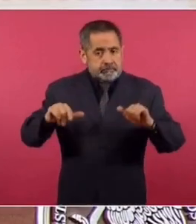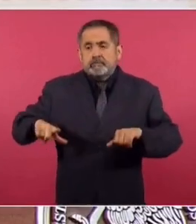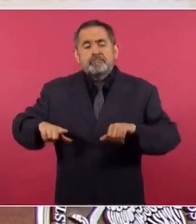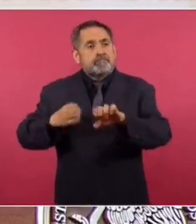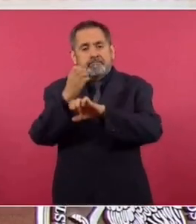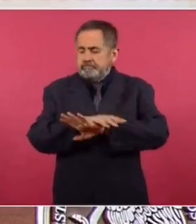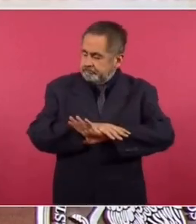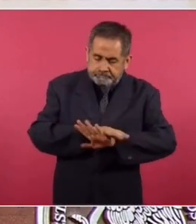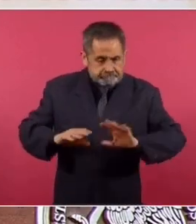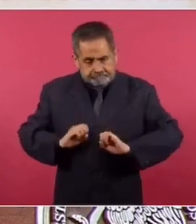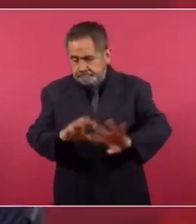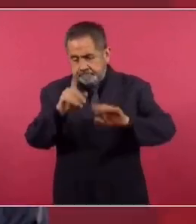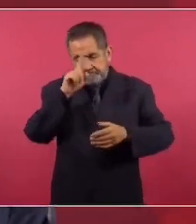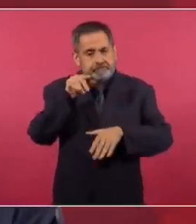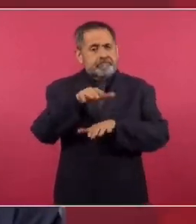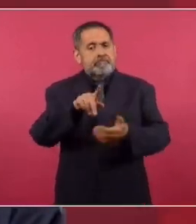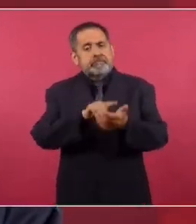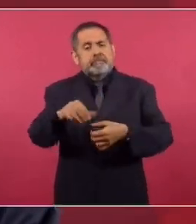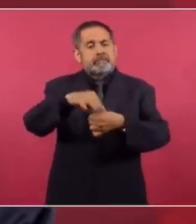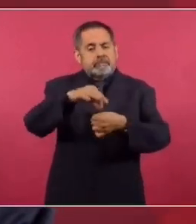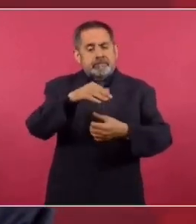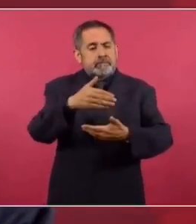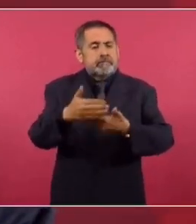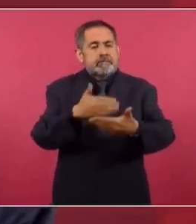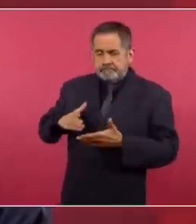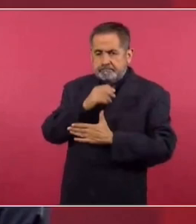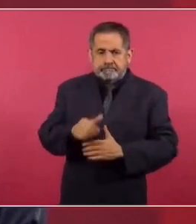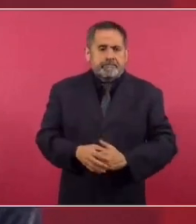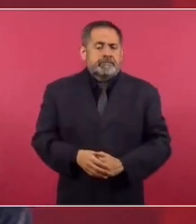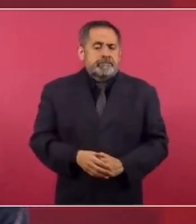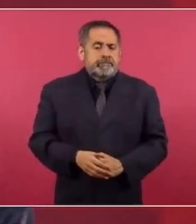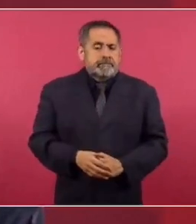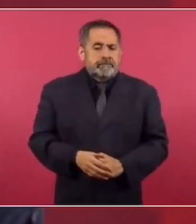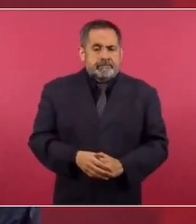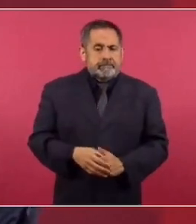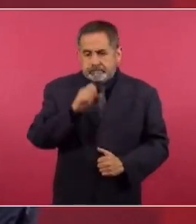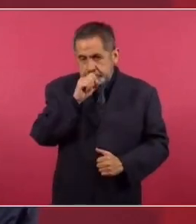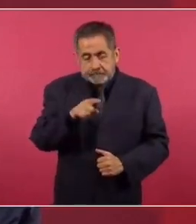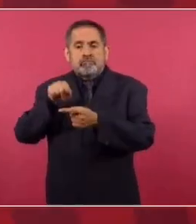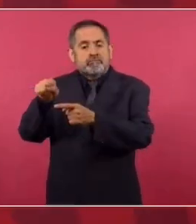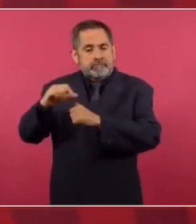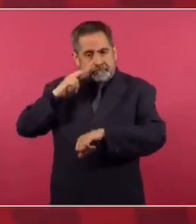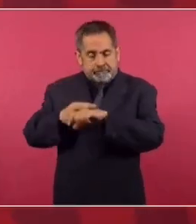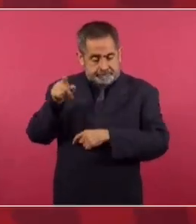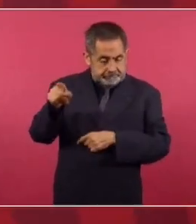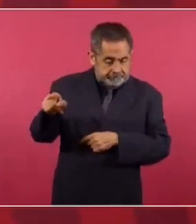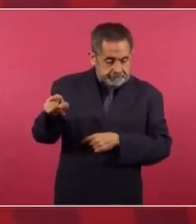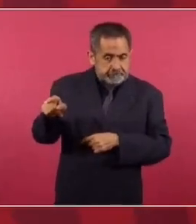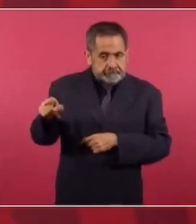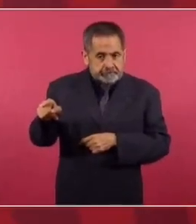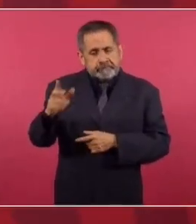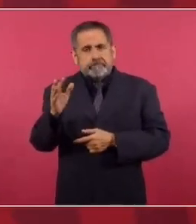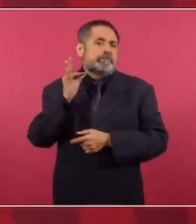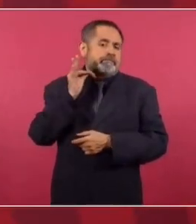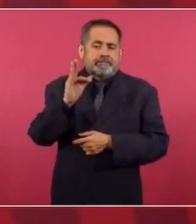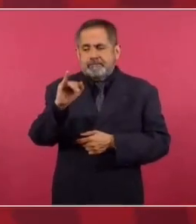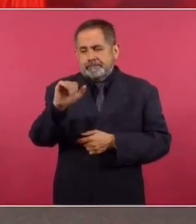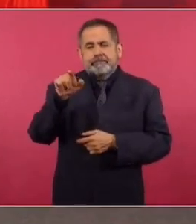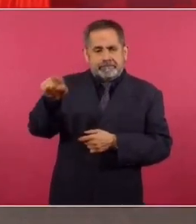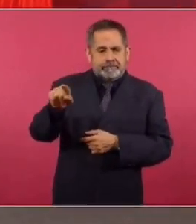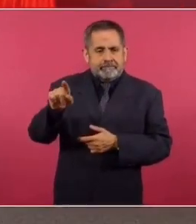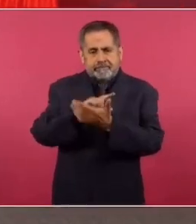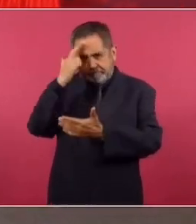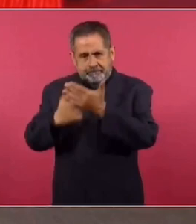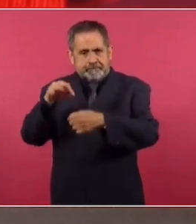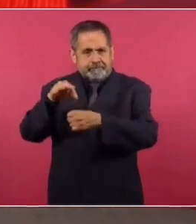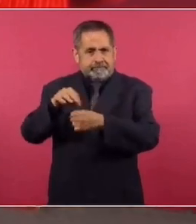los gobiernos estatales, en todo lo que tiene que ver con procesos electorales. Y existe la Fiscalía de